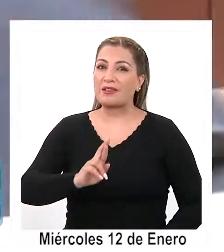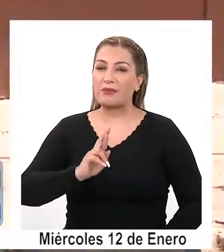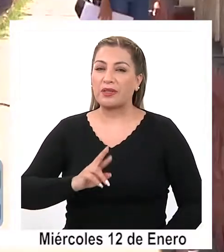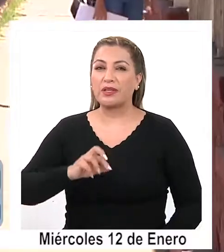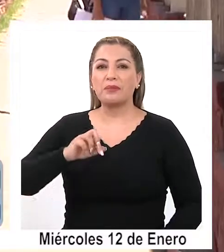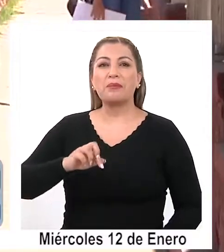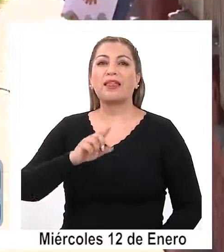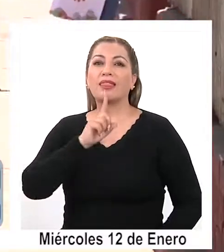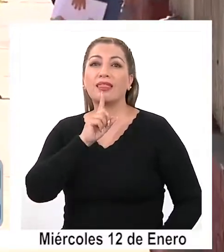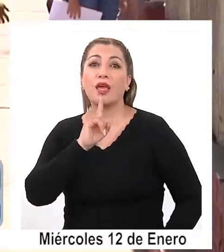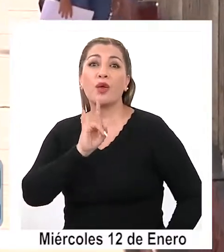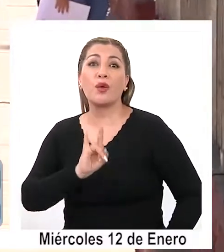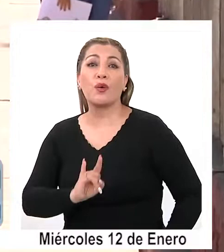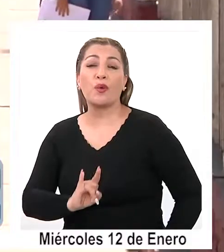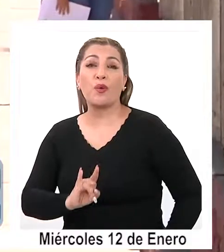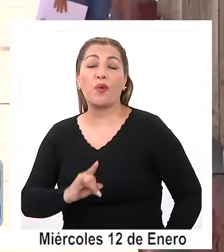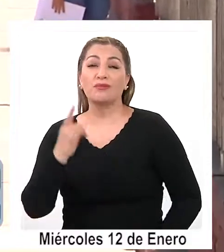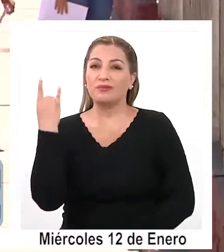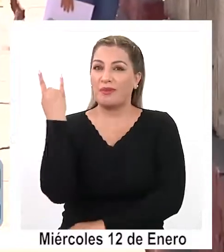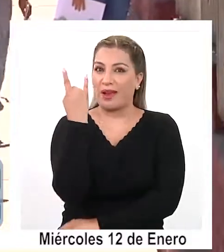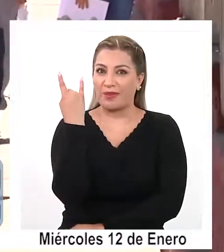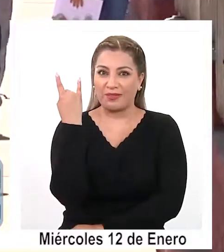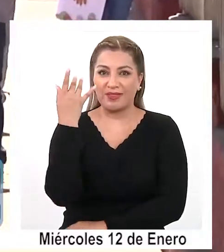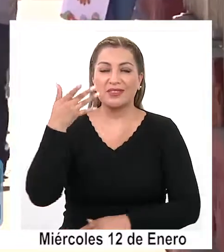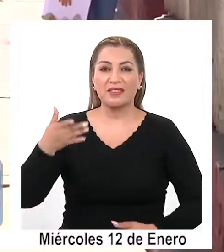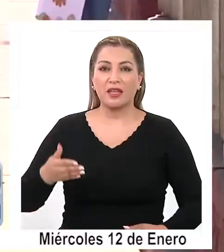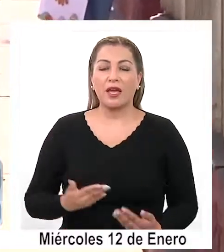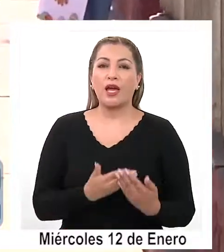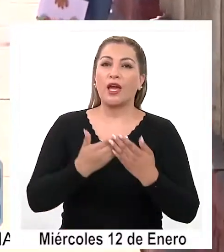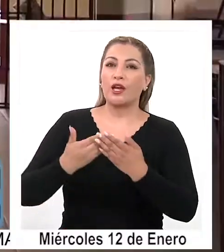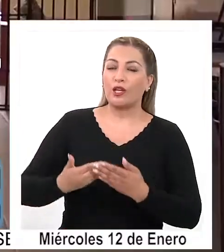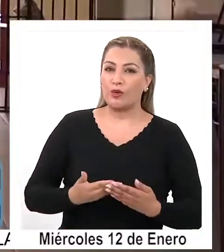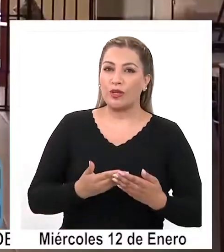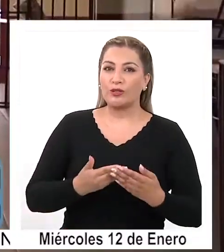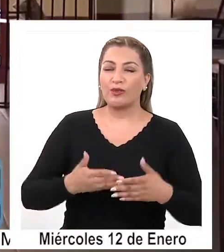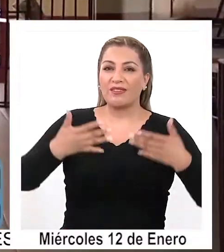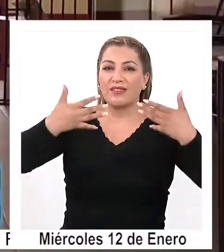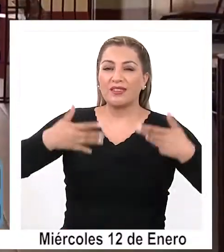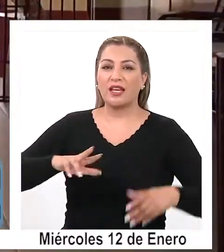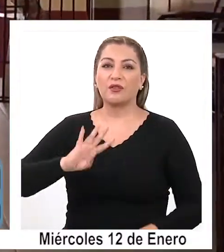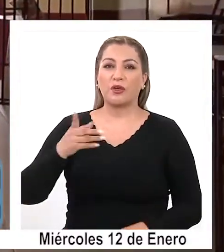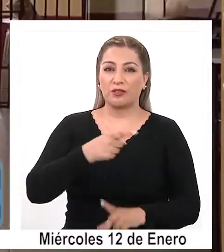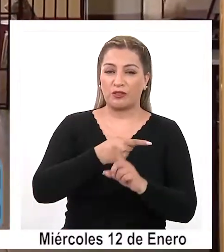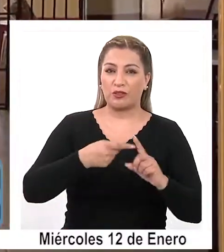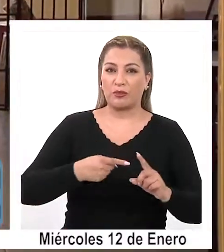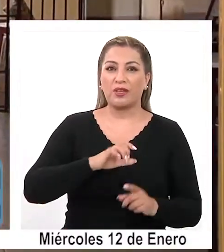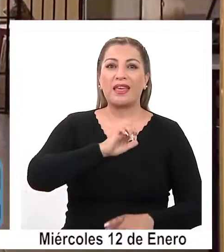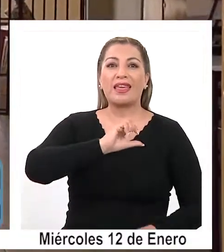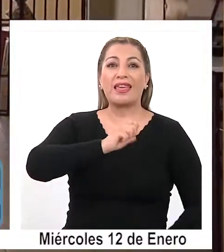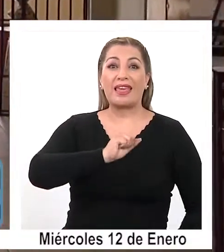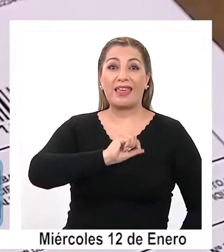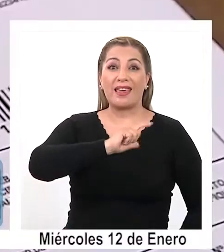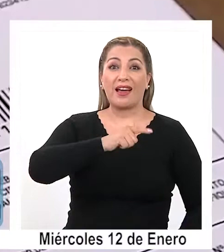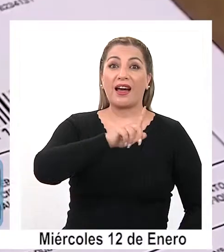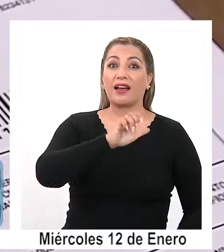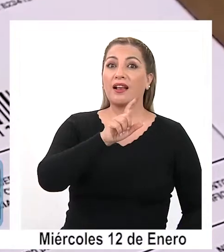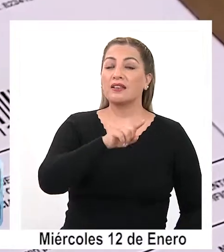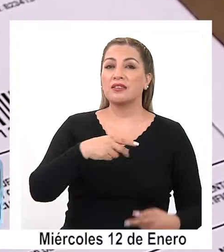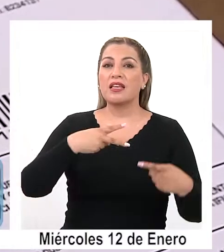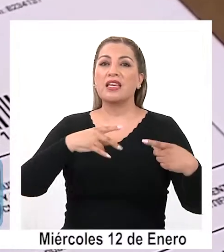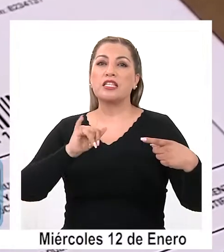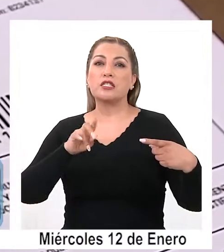de la prueba de transición universitaria. Los estudiantes egresados de los colegios Eagles, Hispano